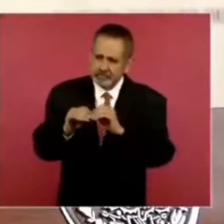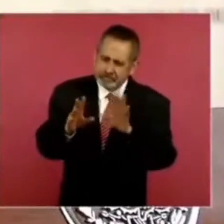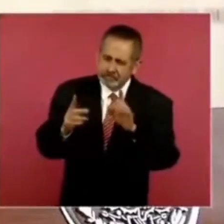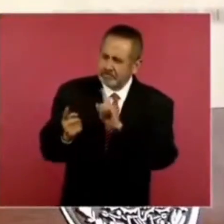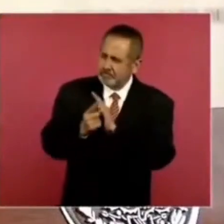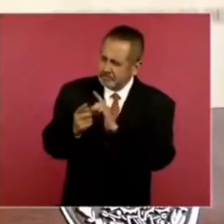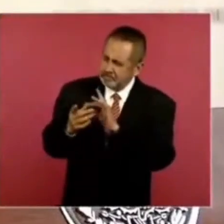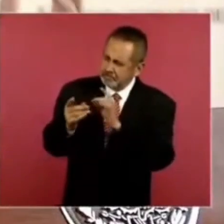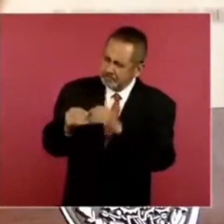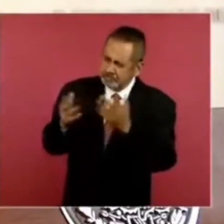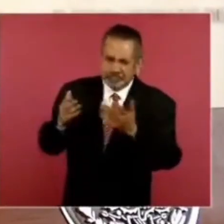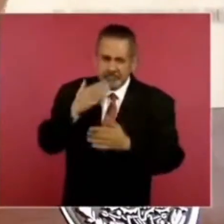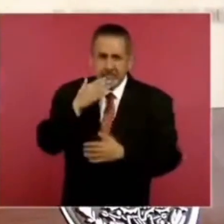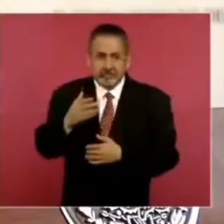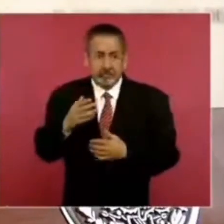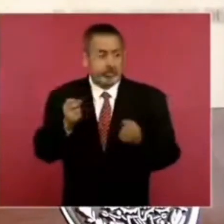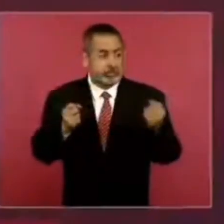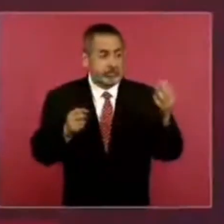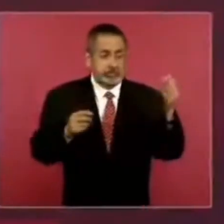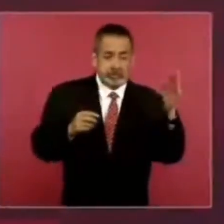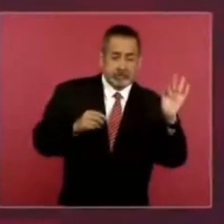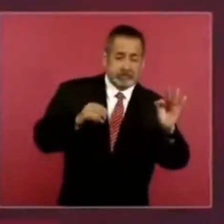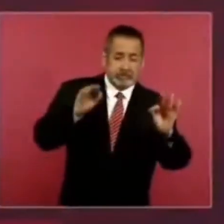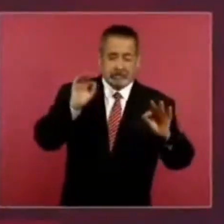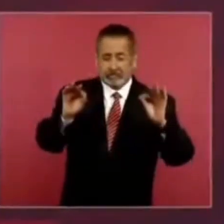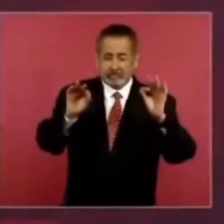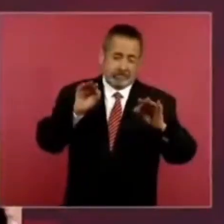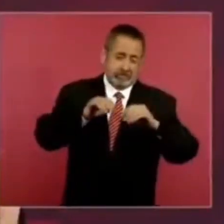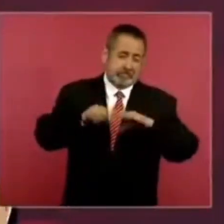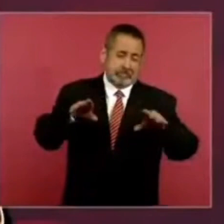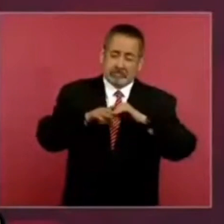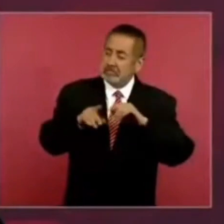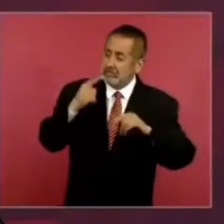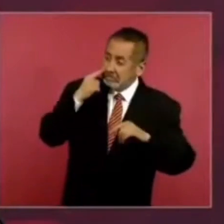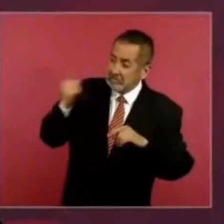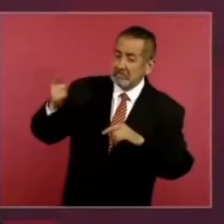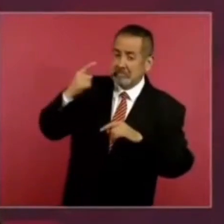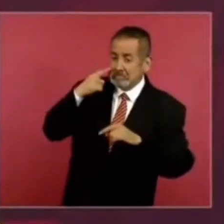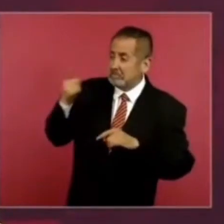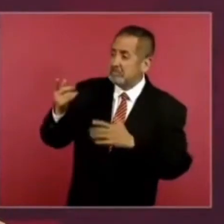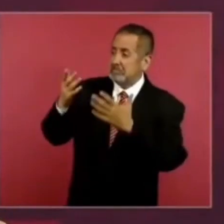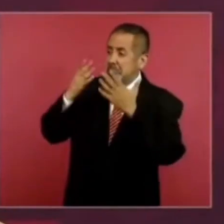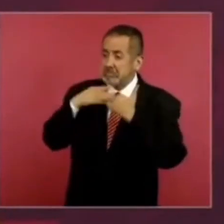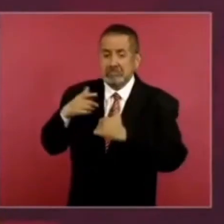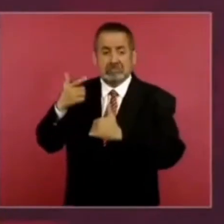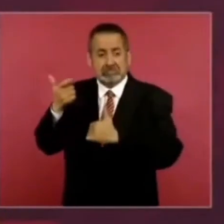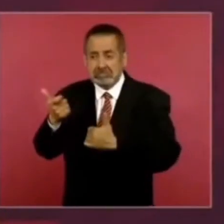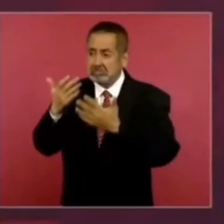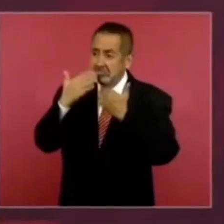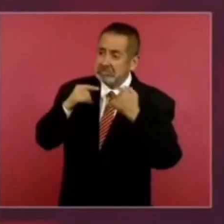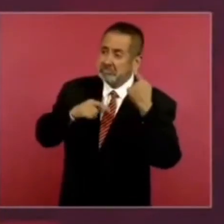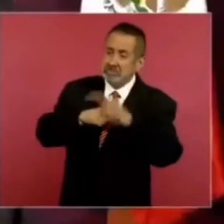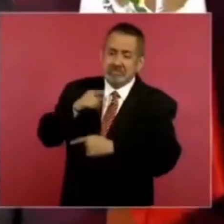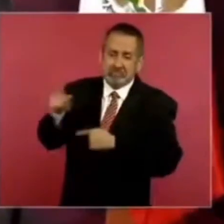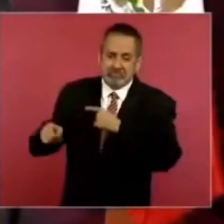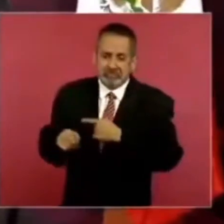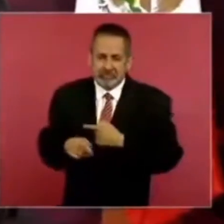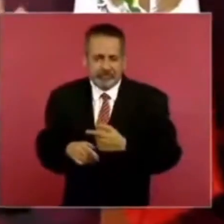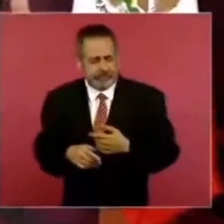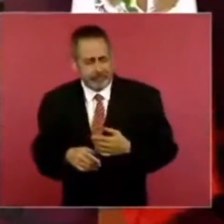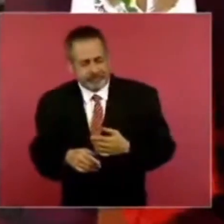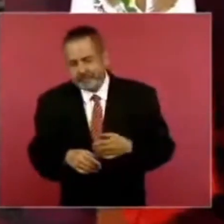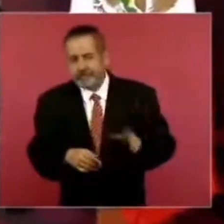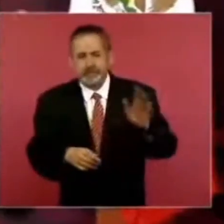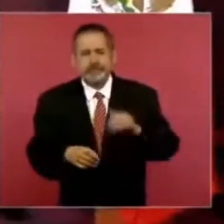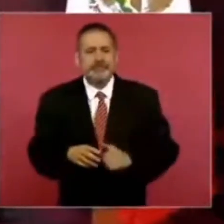por qué es tanto el bombardeo de los medios que